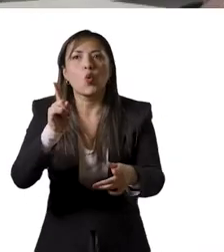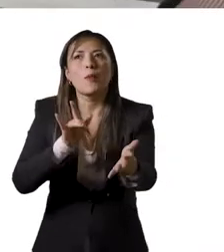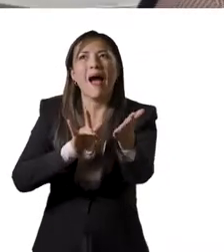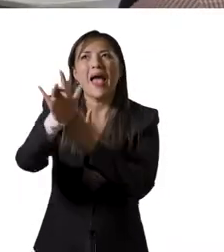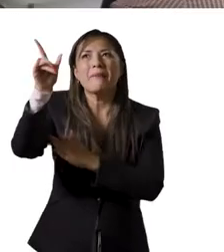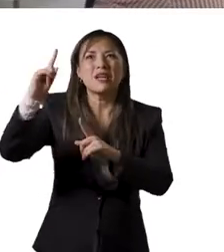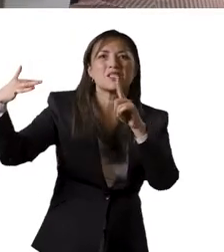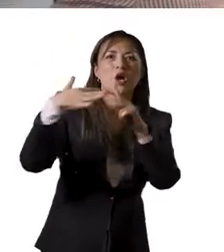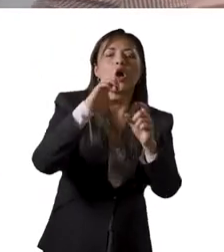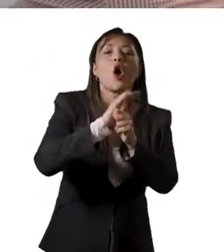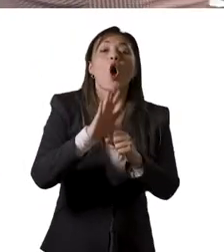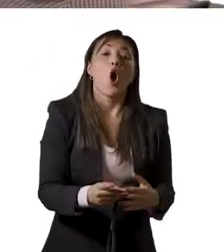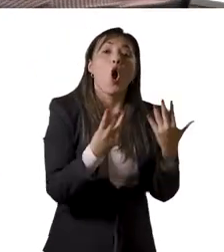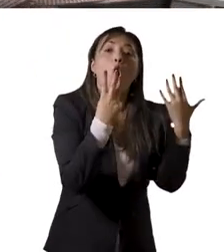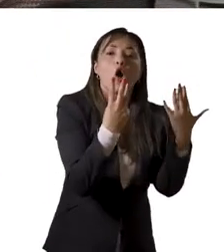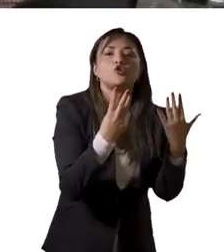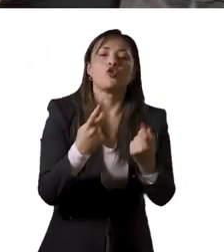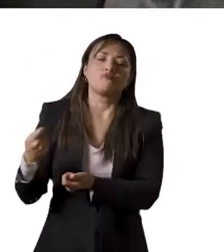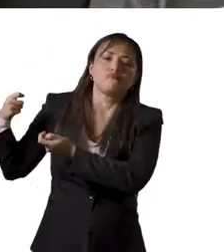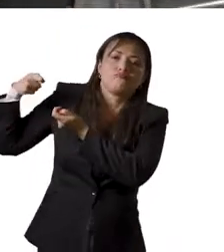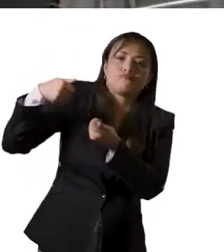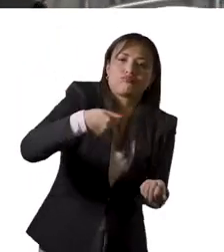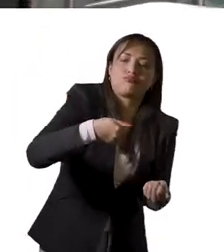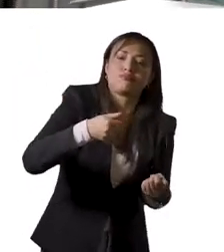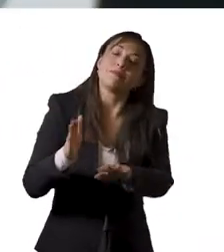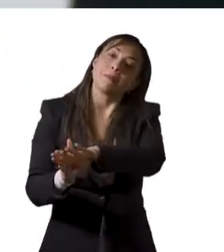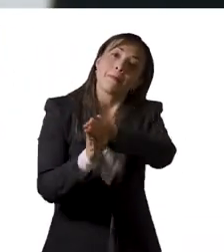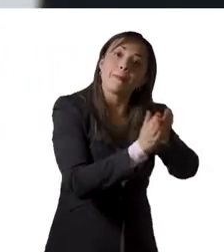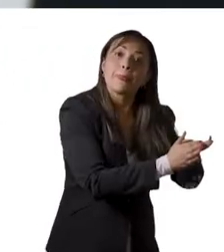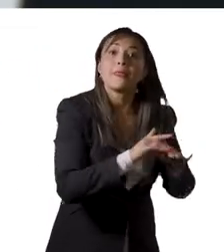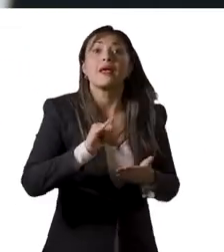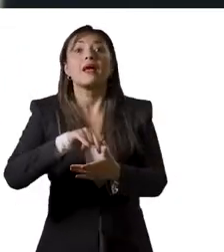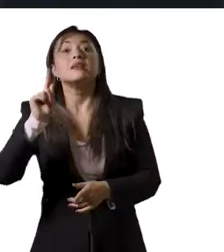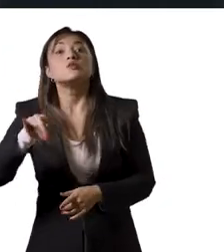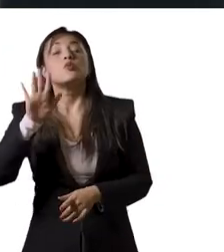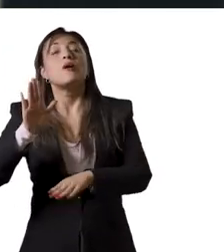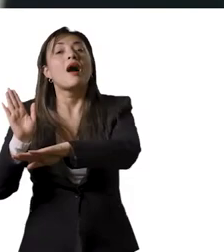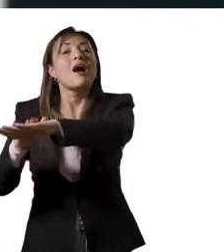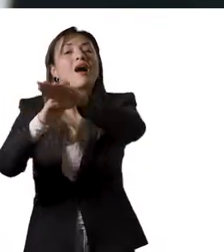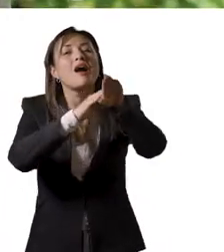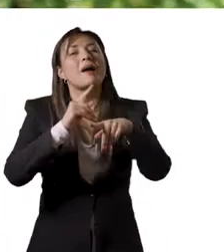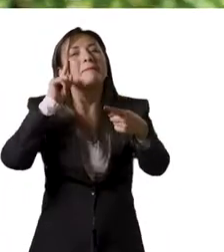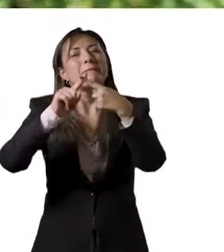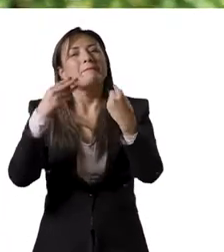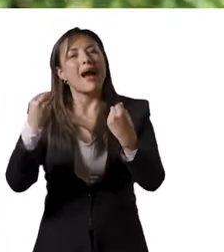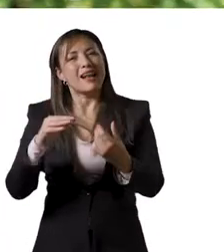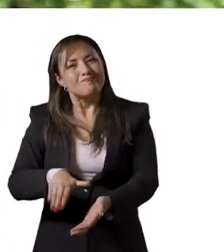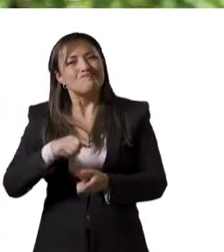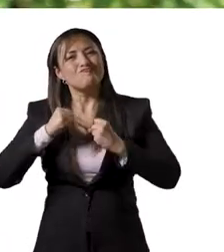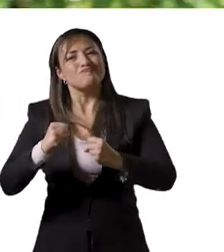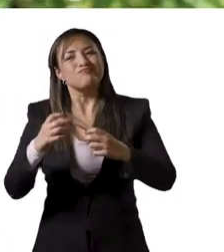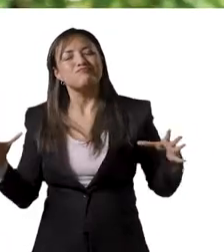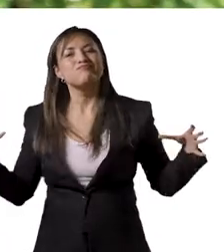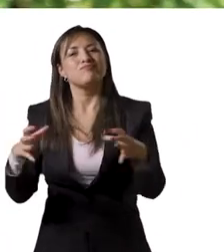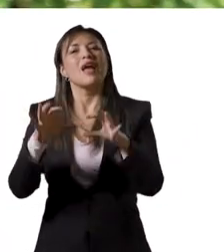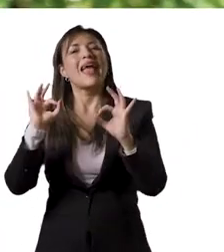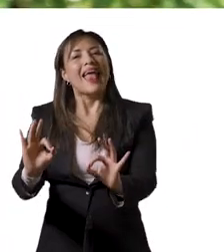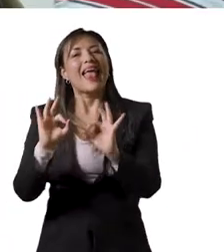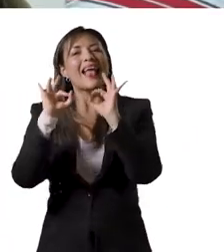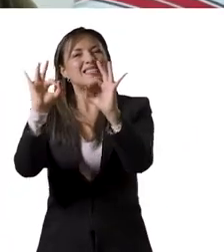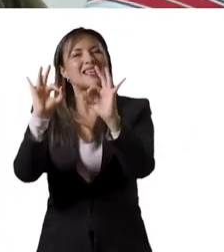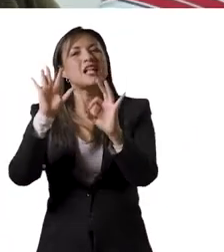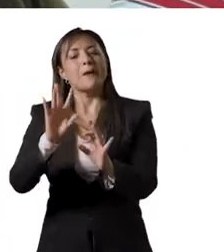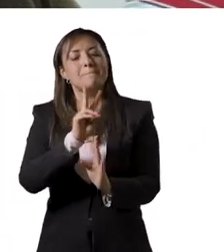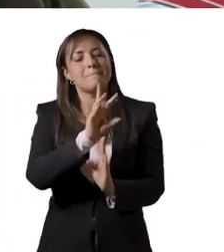vigencia, ocho nuevos centros de pensamiento fueron financiados. En el marco de la Convocatoria Nacional para la Consolidación de